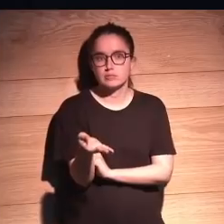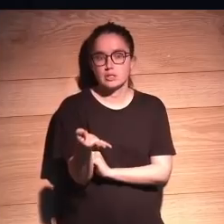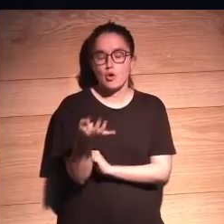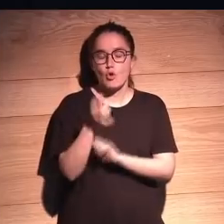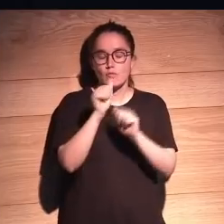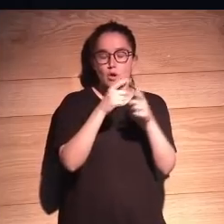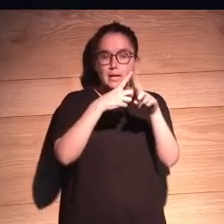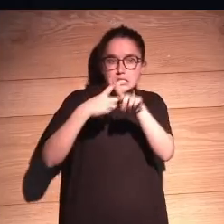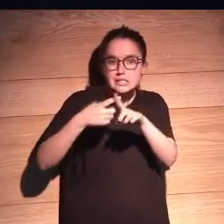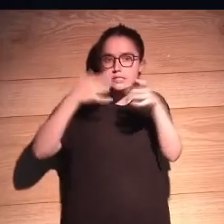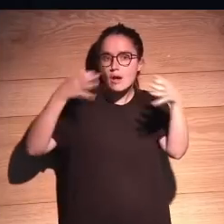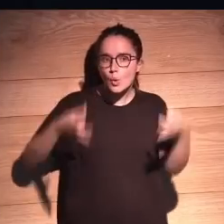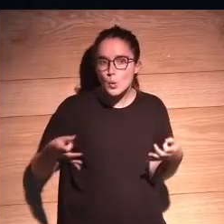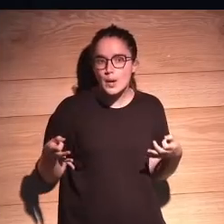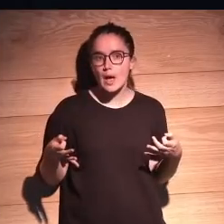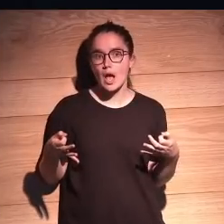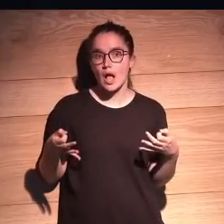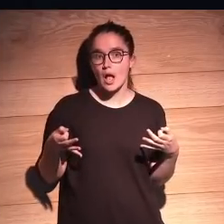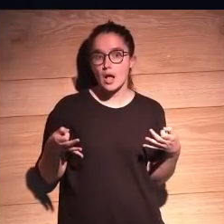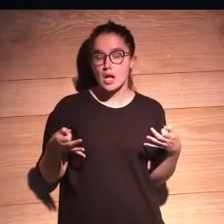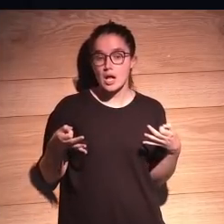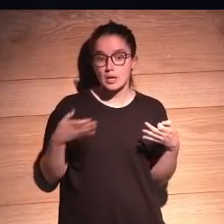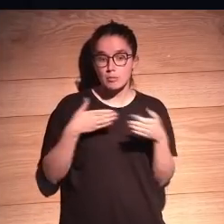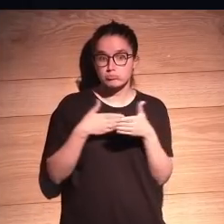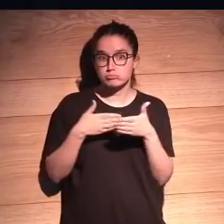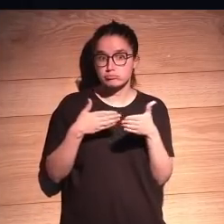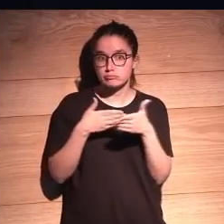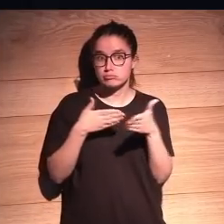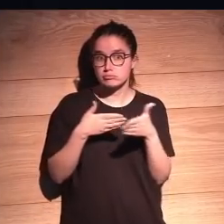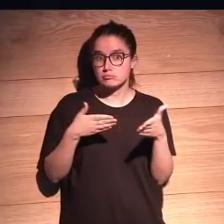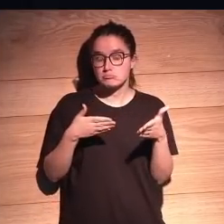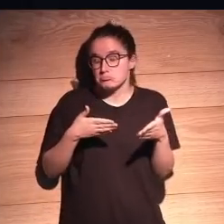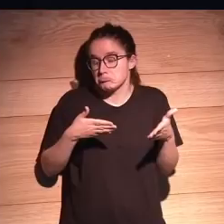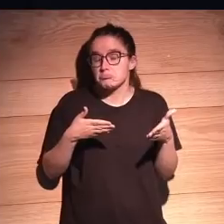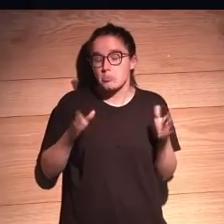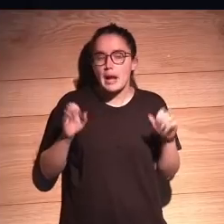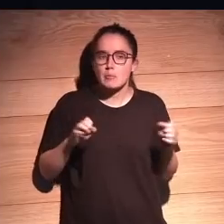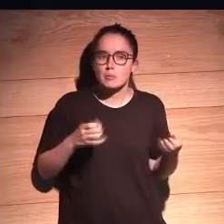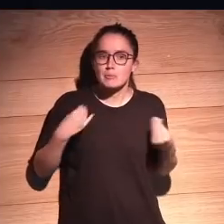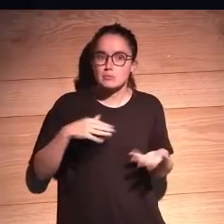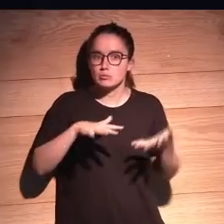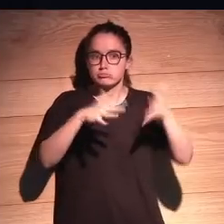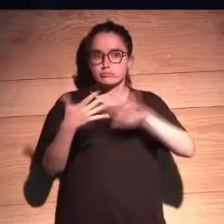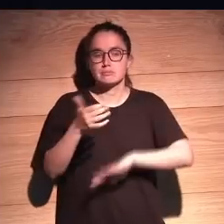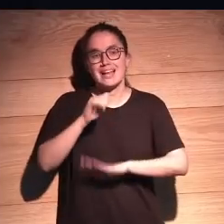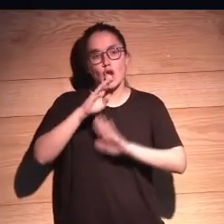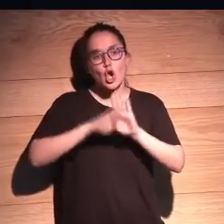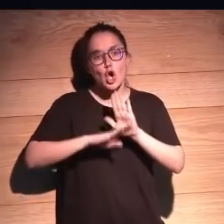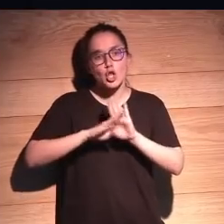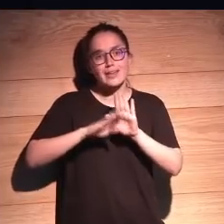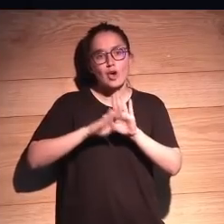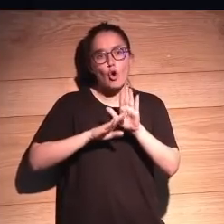criptográficamente segura e indeleble, pues, ¿por qué no hacemos eso? ¿Por qué no hacemos que el código